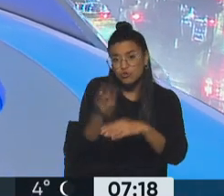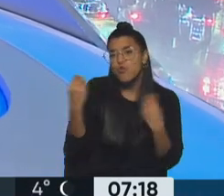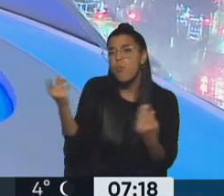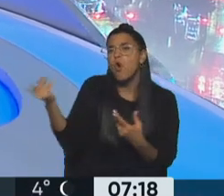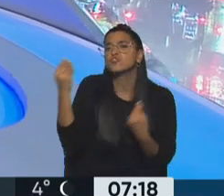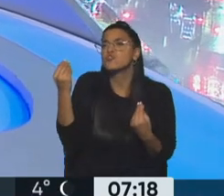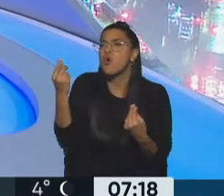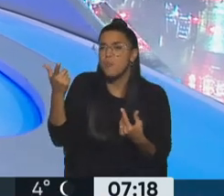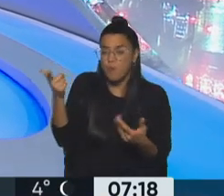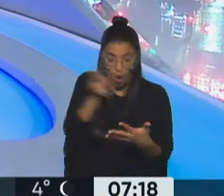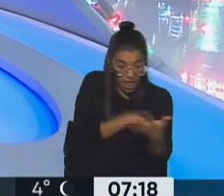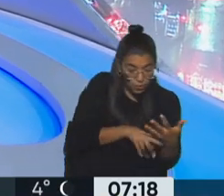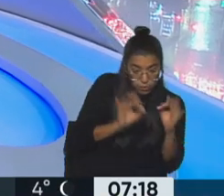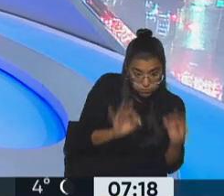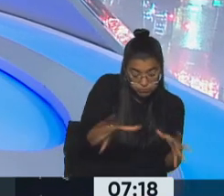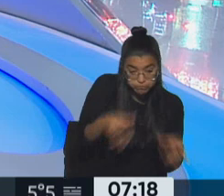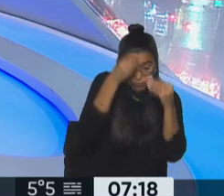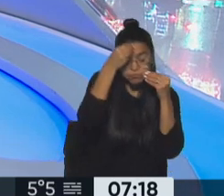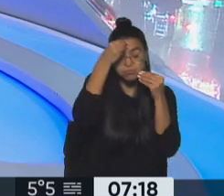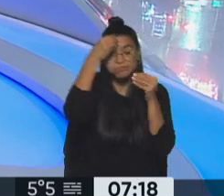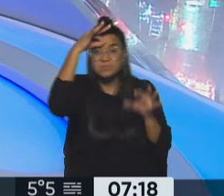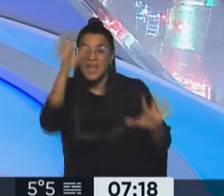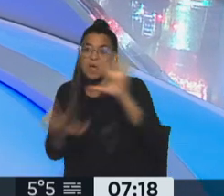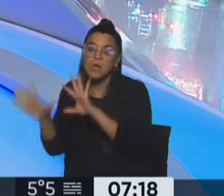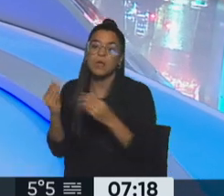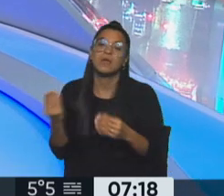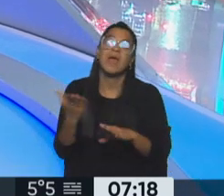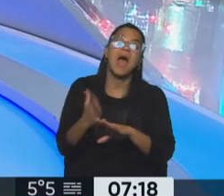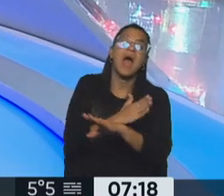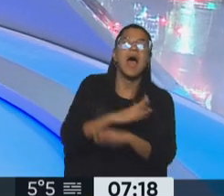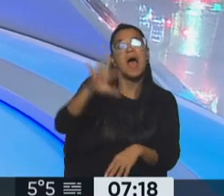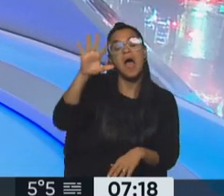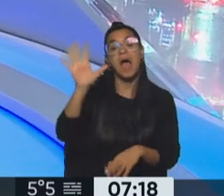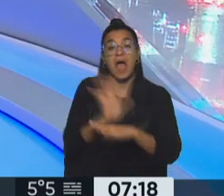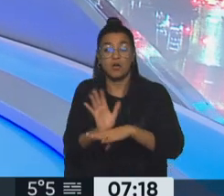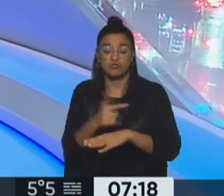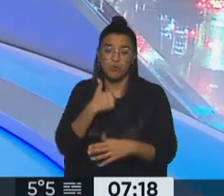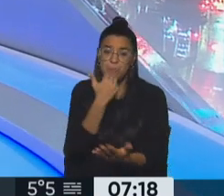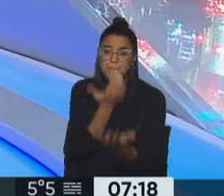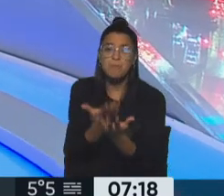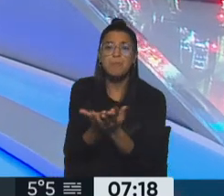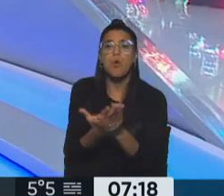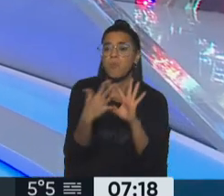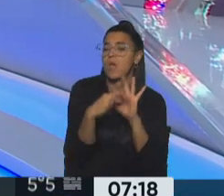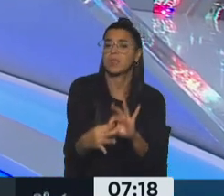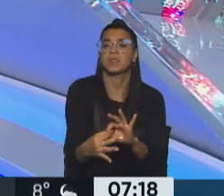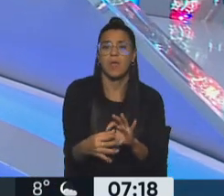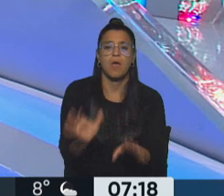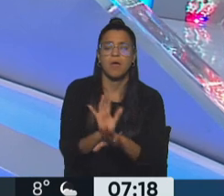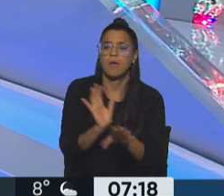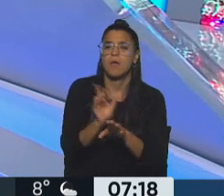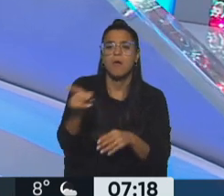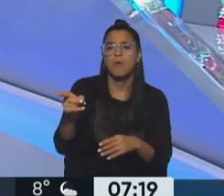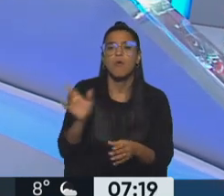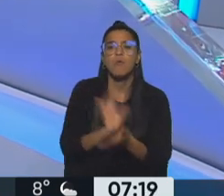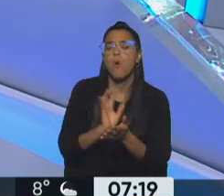pasaste de toda esa lectura al armado de la obra? Como actor, tiempo atrás me vinculé en propuestas que rompieran con la cuarta pared. En lugar